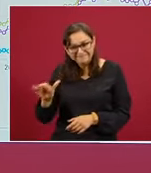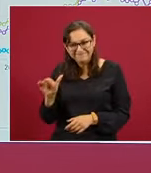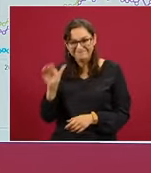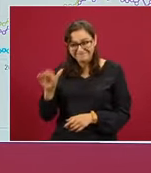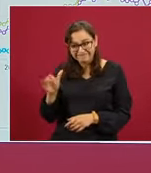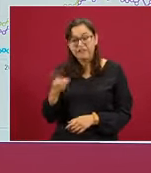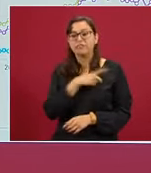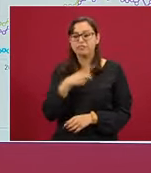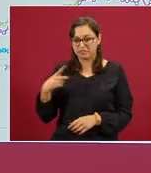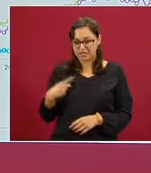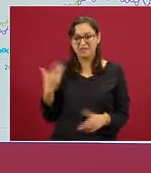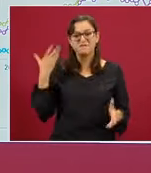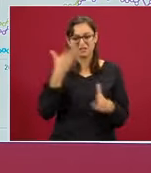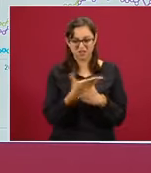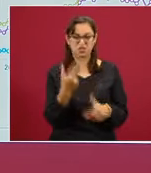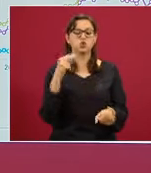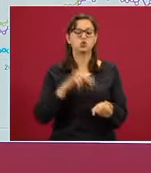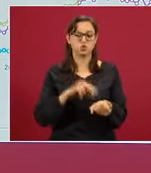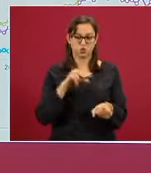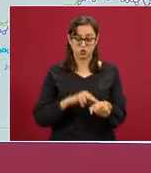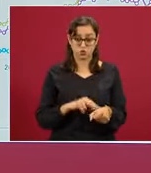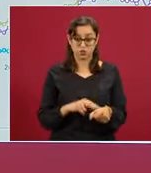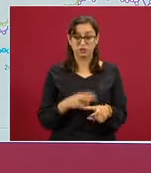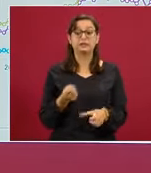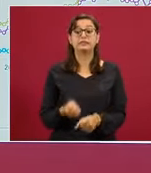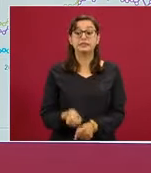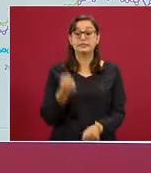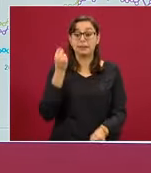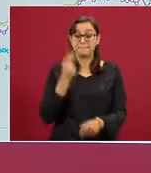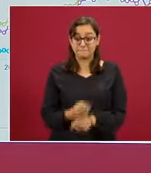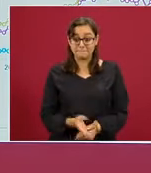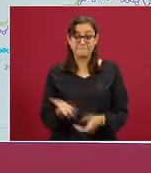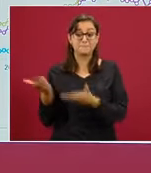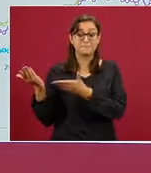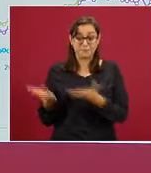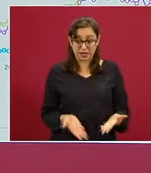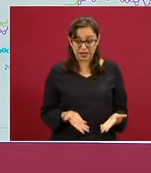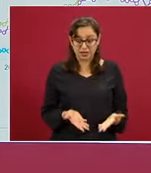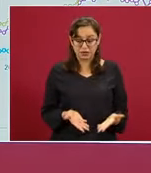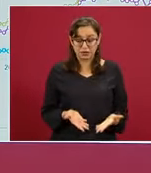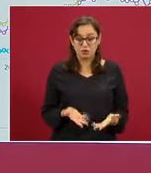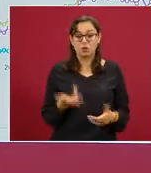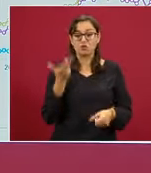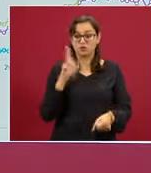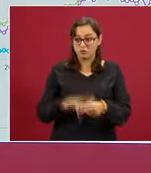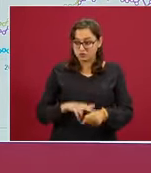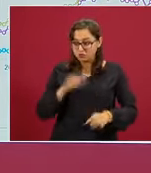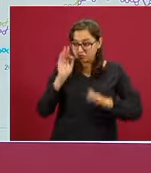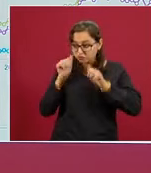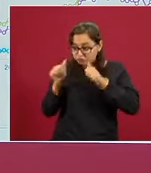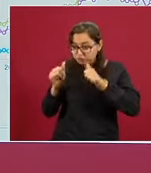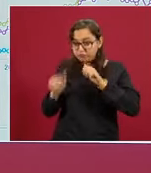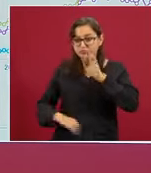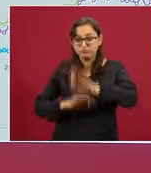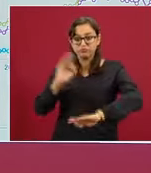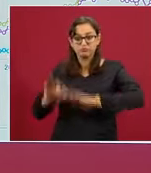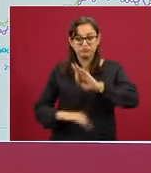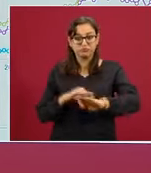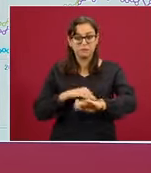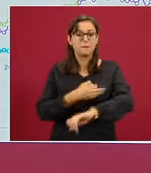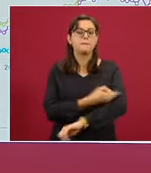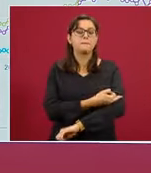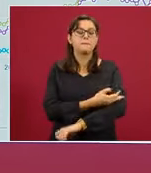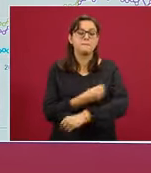a una revisión al hospital. La llegada temprano a los hospitales puede ayudar a salvar la vida, puede ayudar a